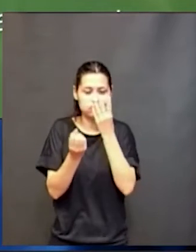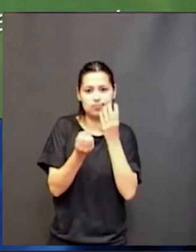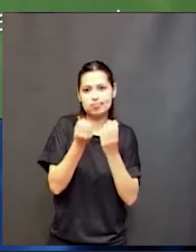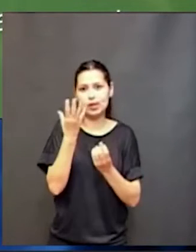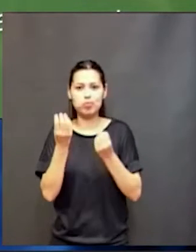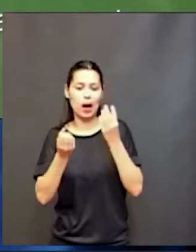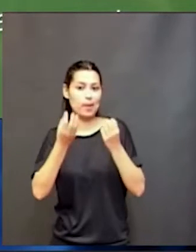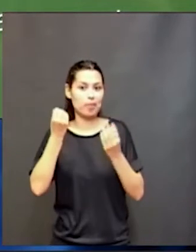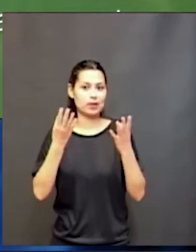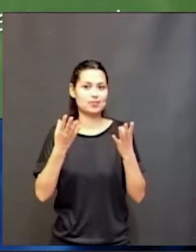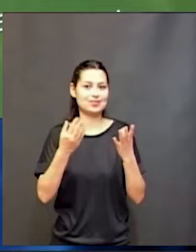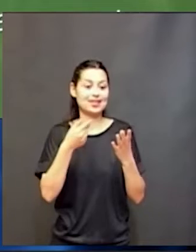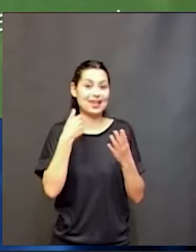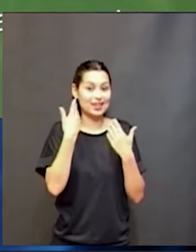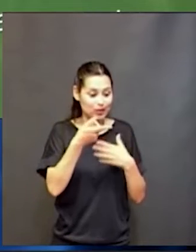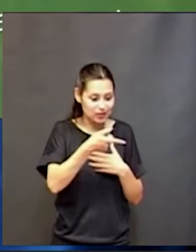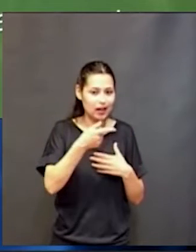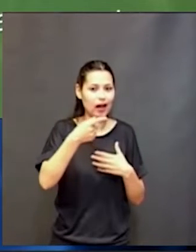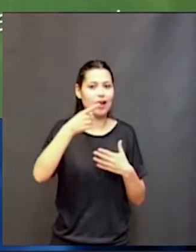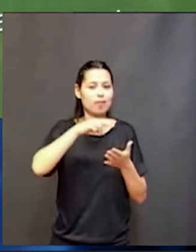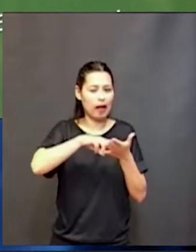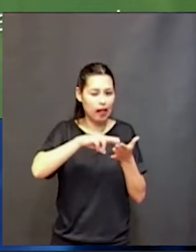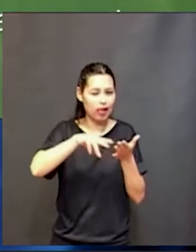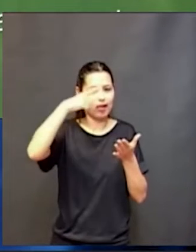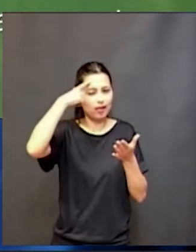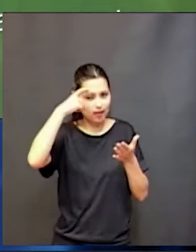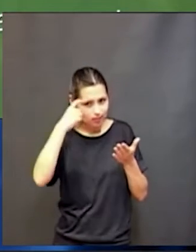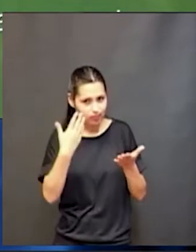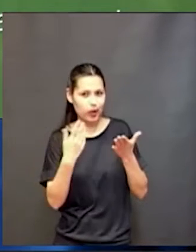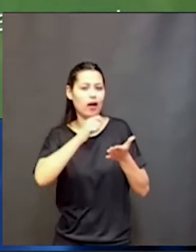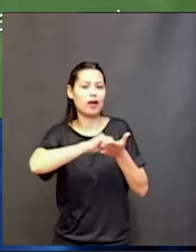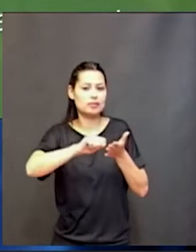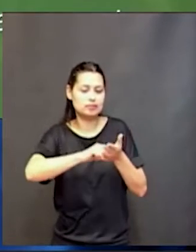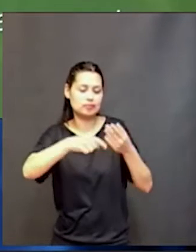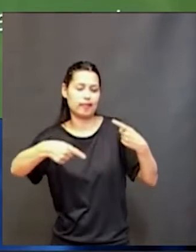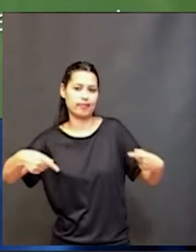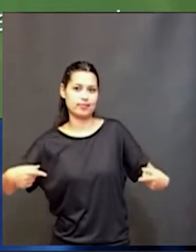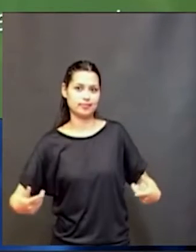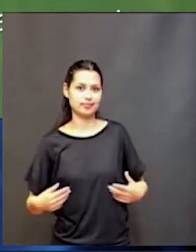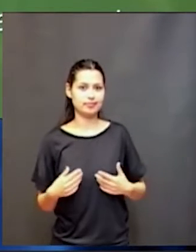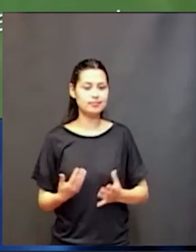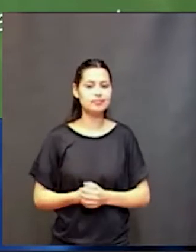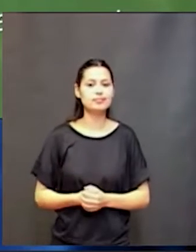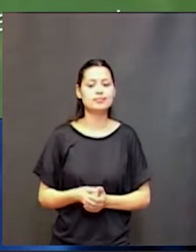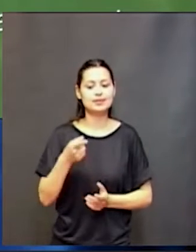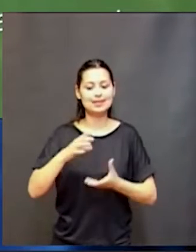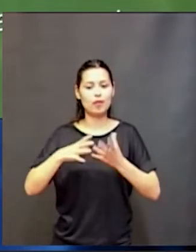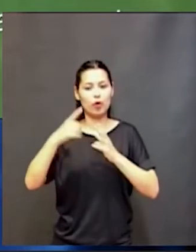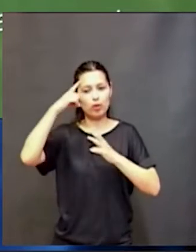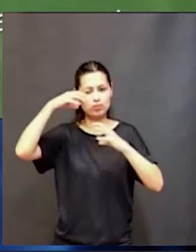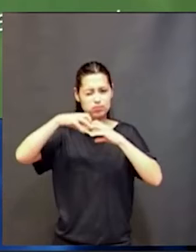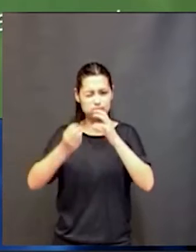aprender a leer, escribir, y el modo receptivo muchas veces también se va a activar cuando tenemos que escuchar una